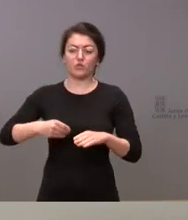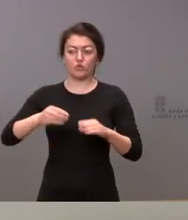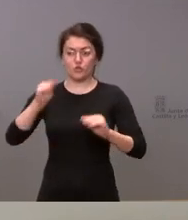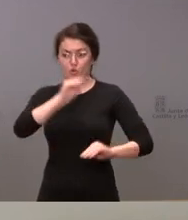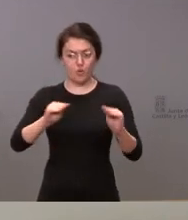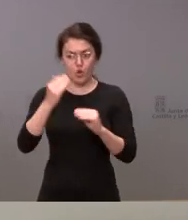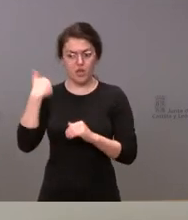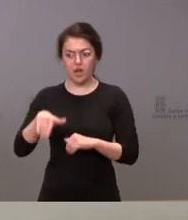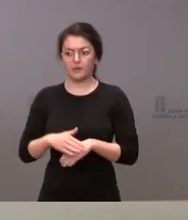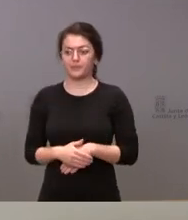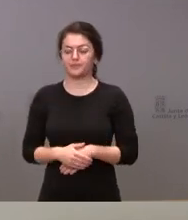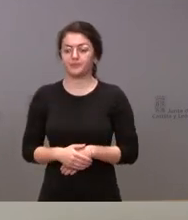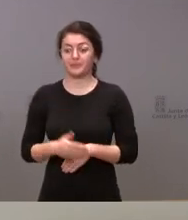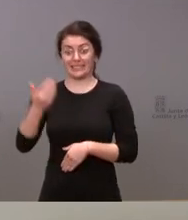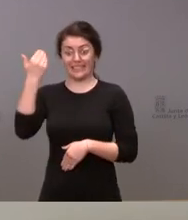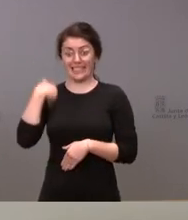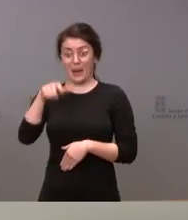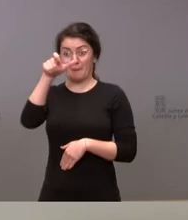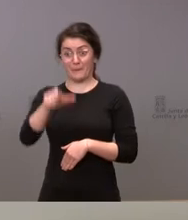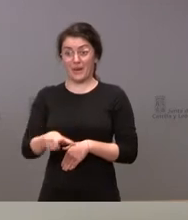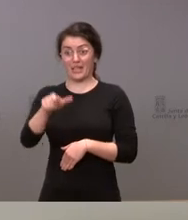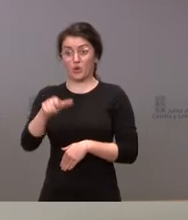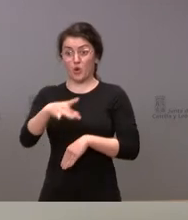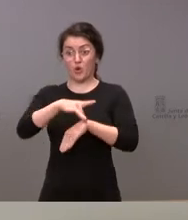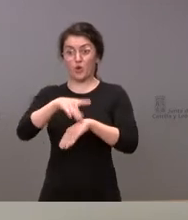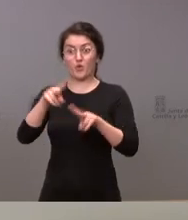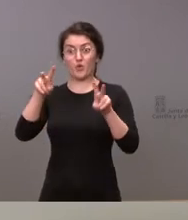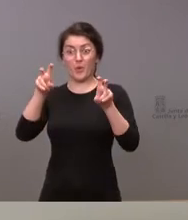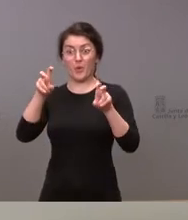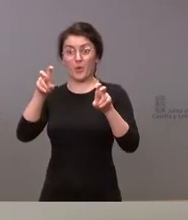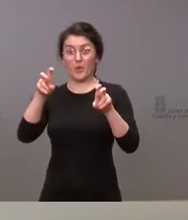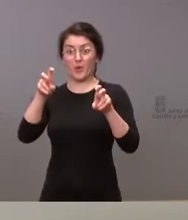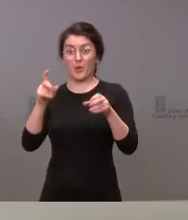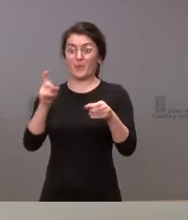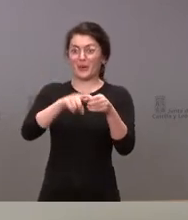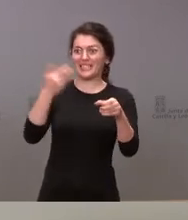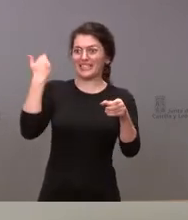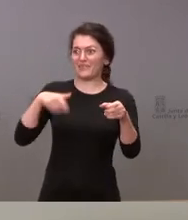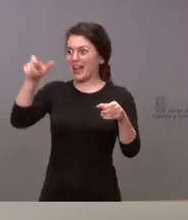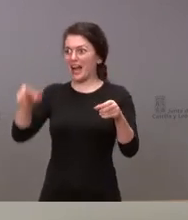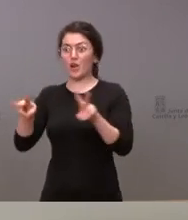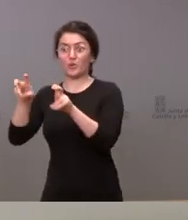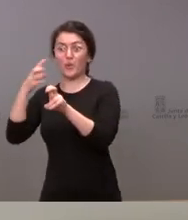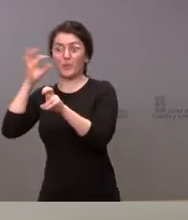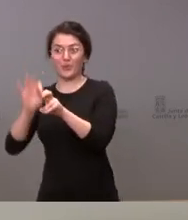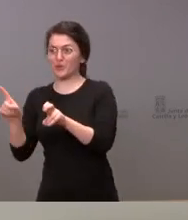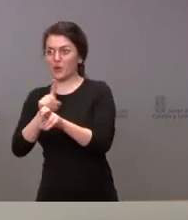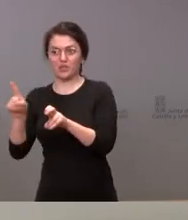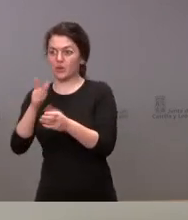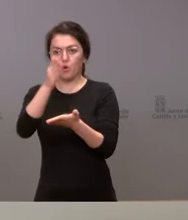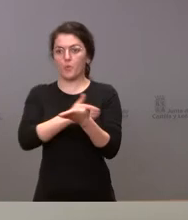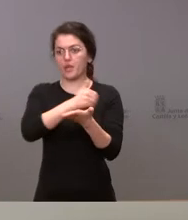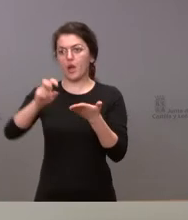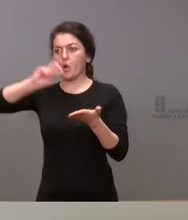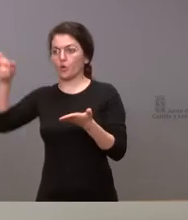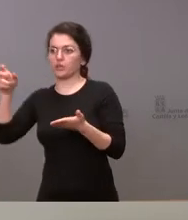conseguido un profesional más, lo que hemos hecho no es aumentar el número de profesionales, sino poderselo quitar a otra comunidad autónoma, cosa que no siempre es fácil, cosa que no siempre